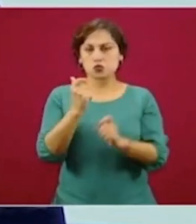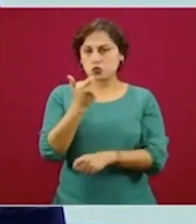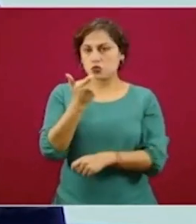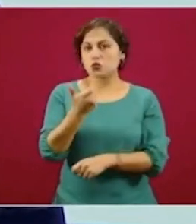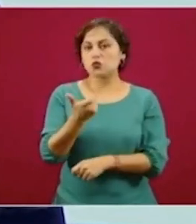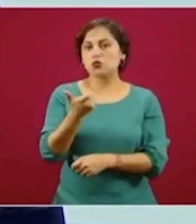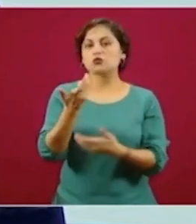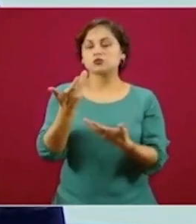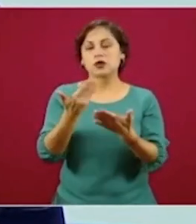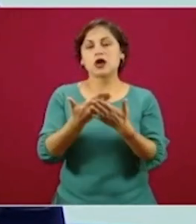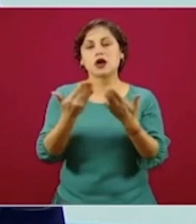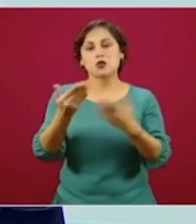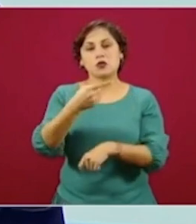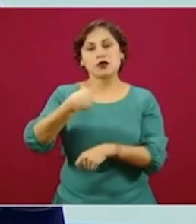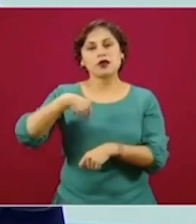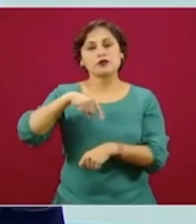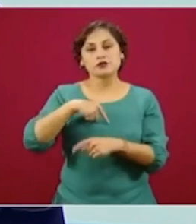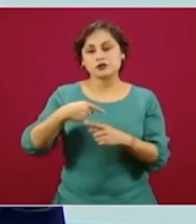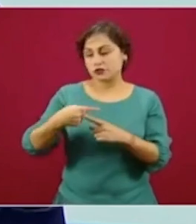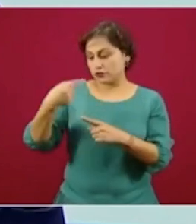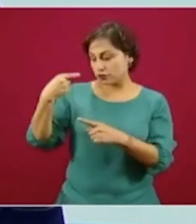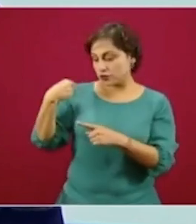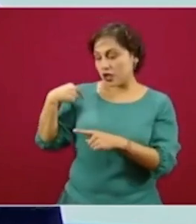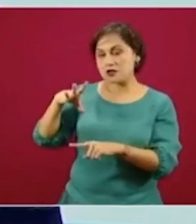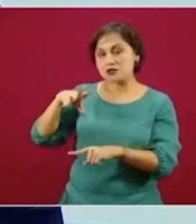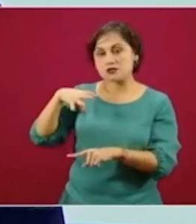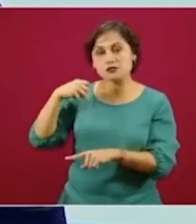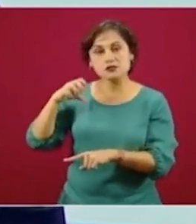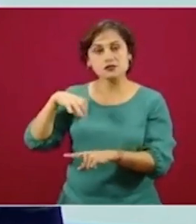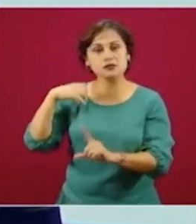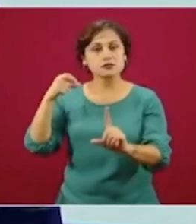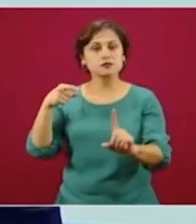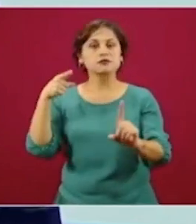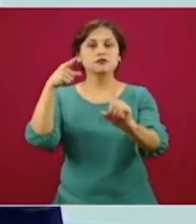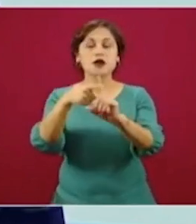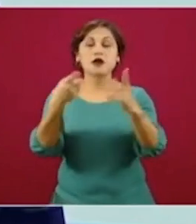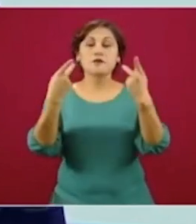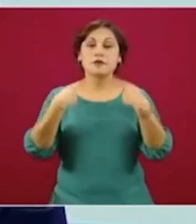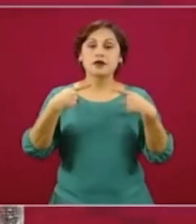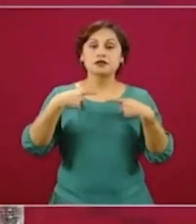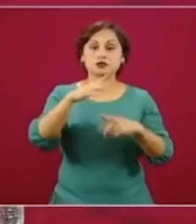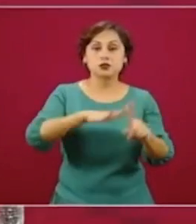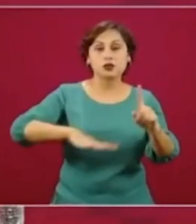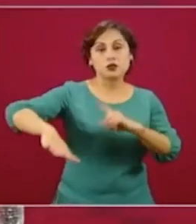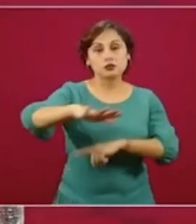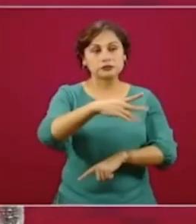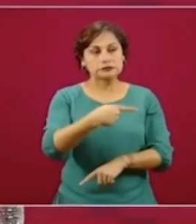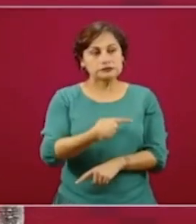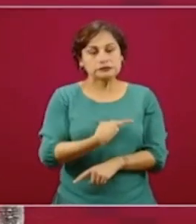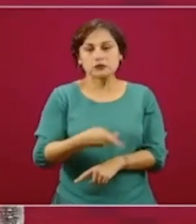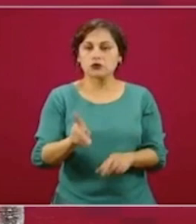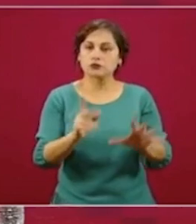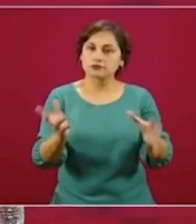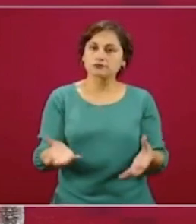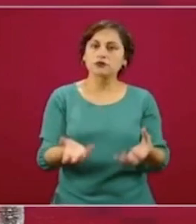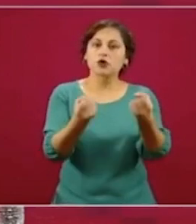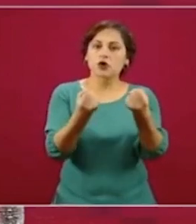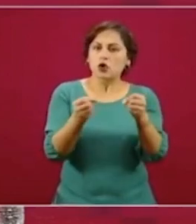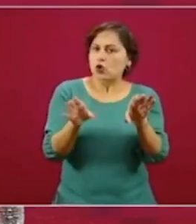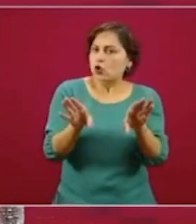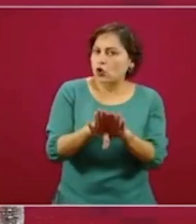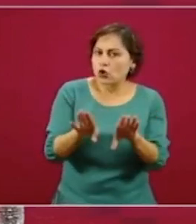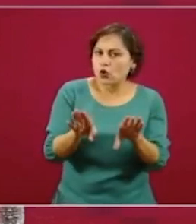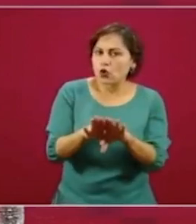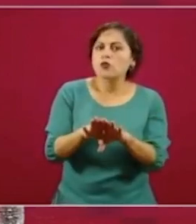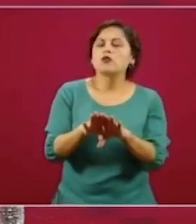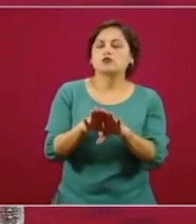finalmente hemos venido buscando como un objetivo, es rescatar de la pobreza a la gente y lo habremos de hacer a través de esta reactivación